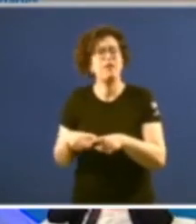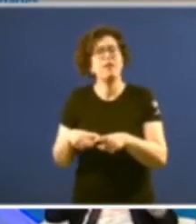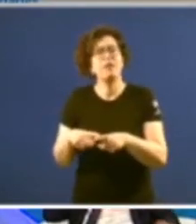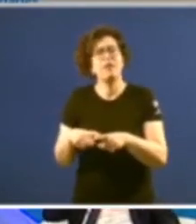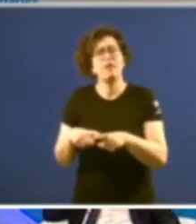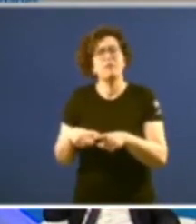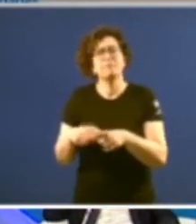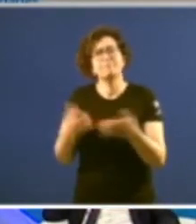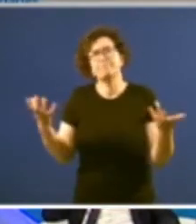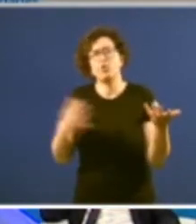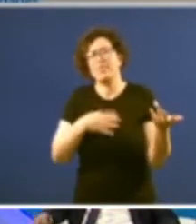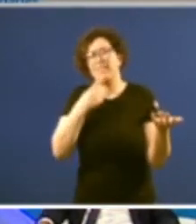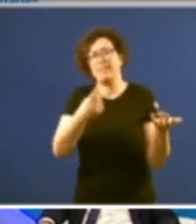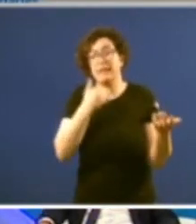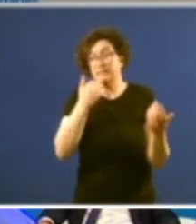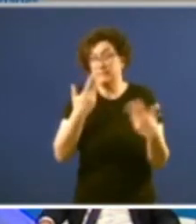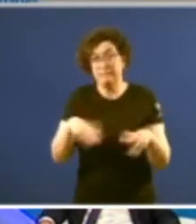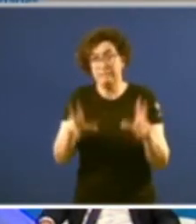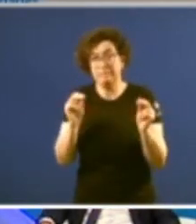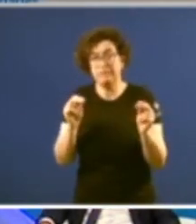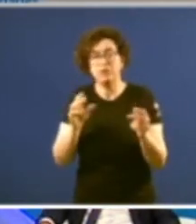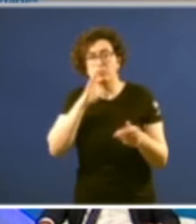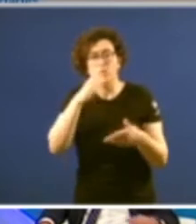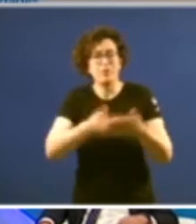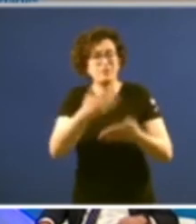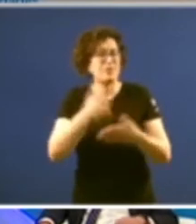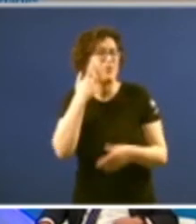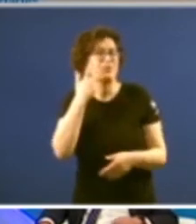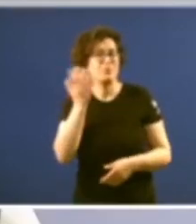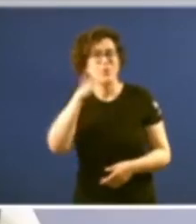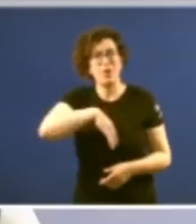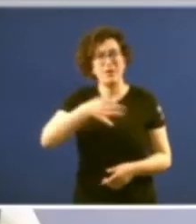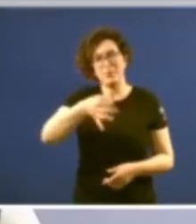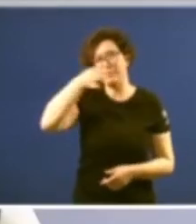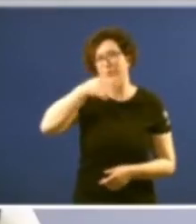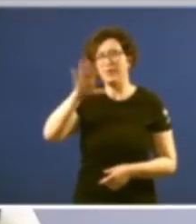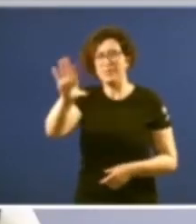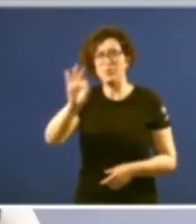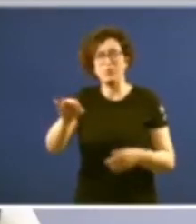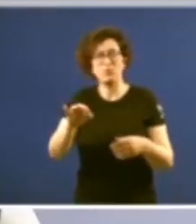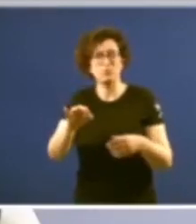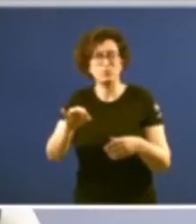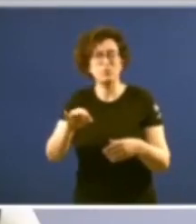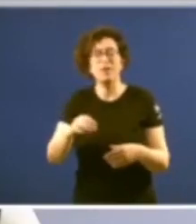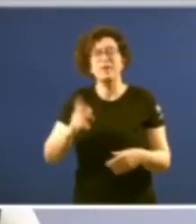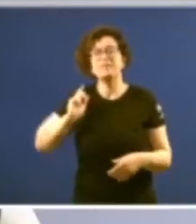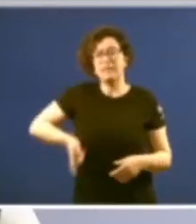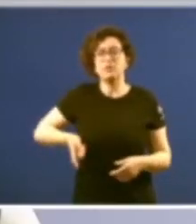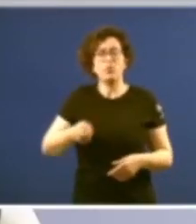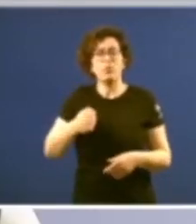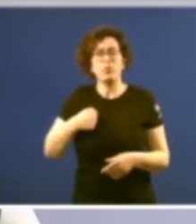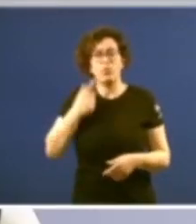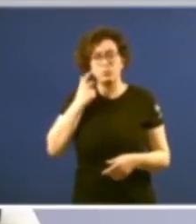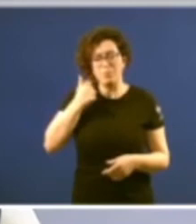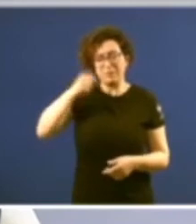o que podo decirse para rematar porque os periodistas non estamos afeitos a falar durante cinco minutos seguidos os directores estamos afeitos a dar órdenes